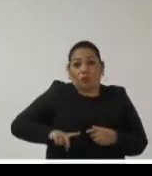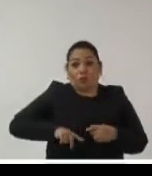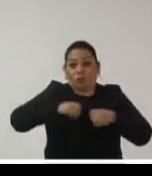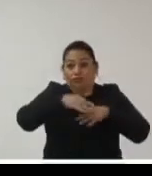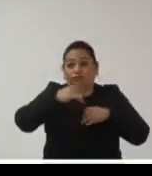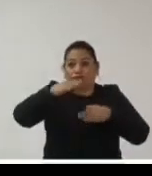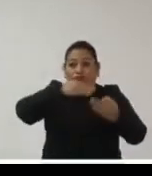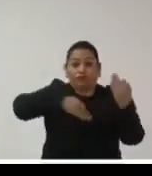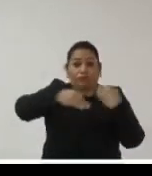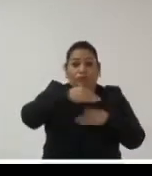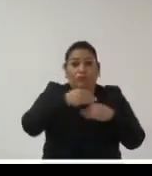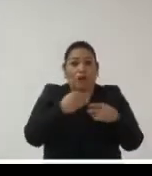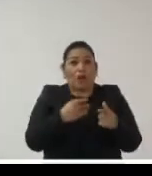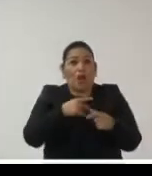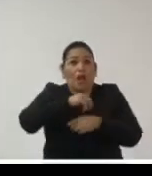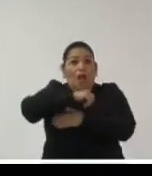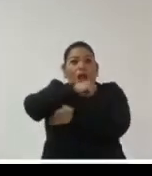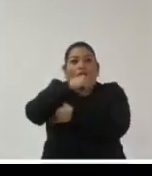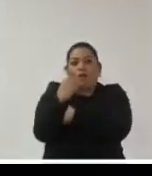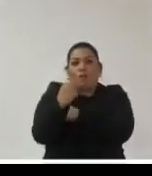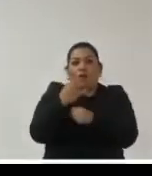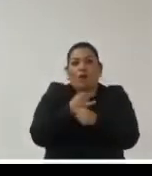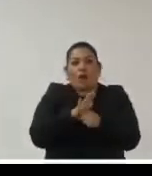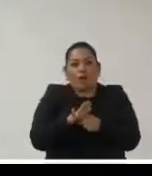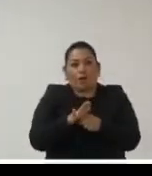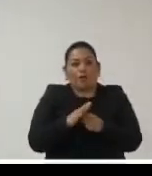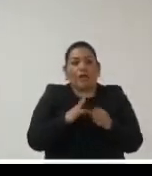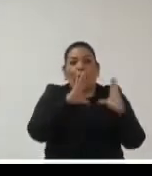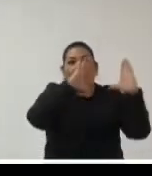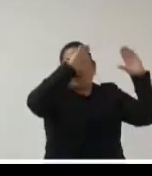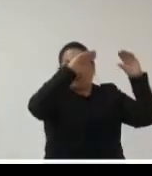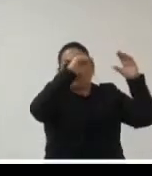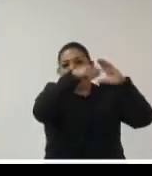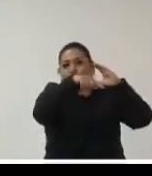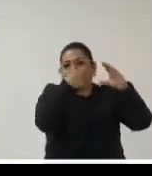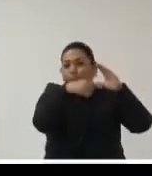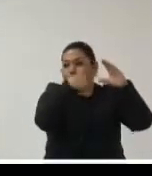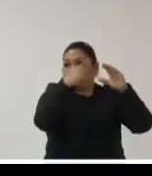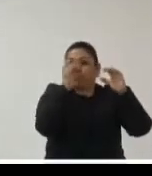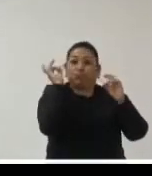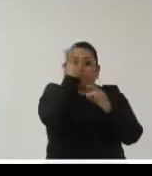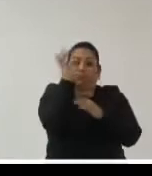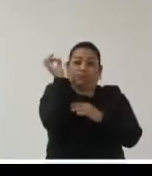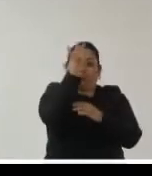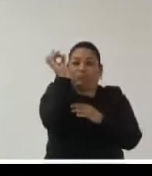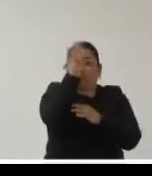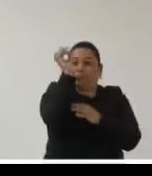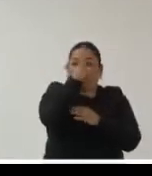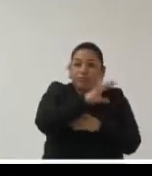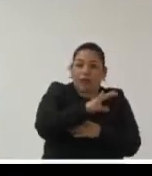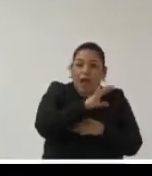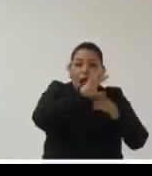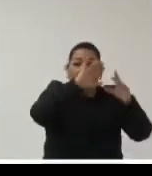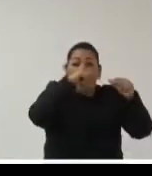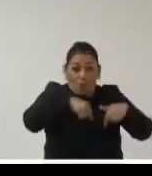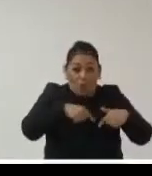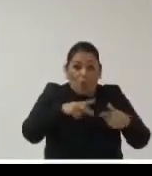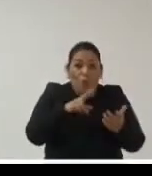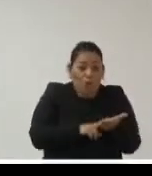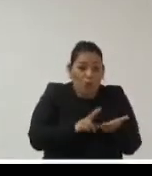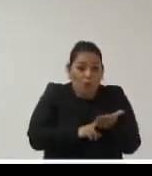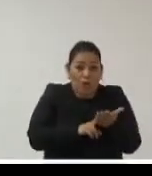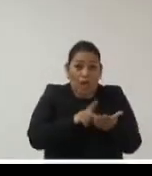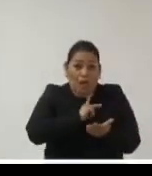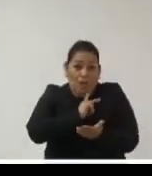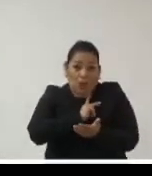el almacenamiento en la luna estamos entregándole un activo tan valioso para una sociedad como es su propia